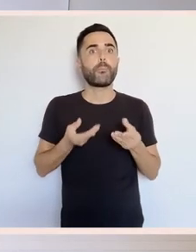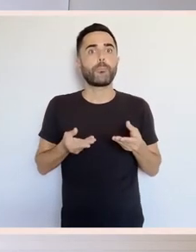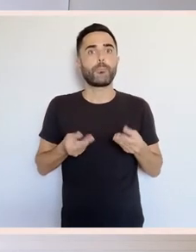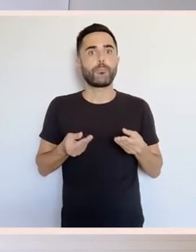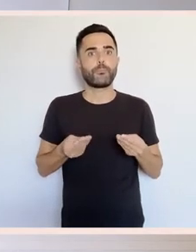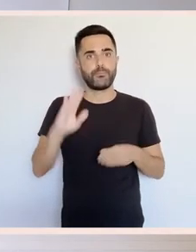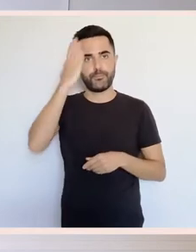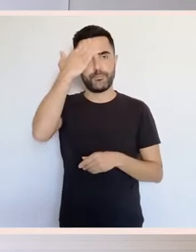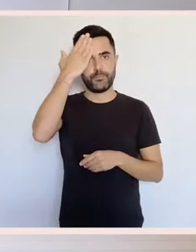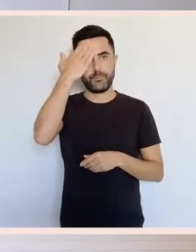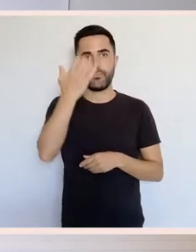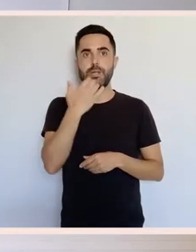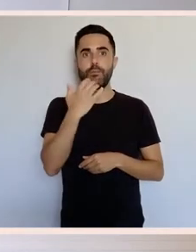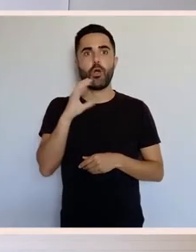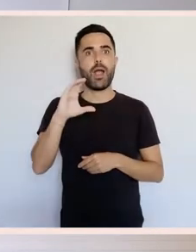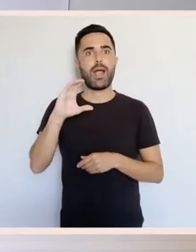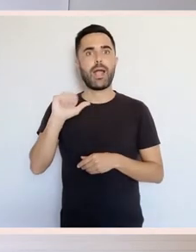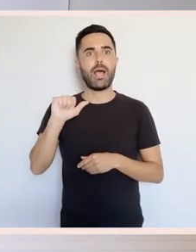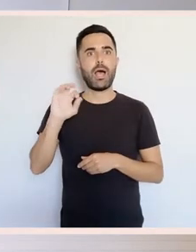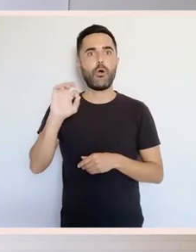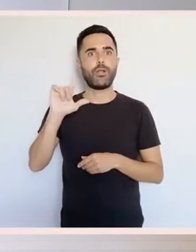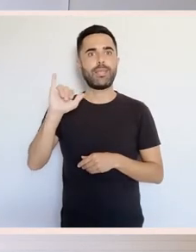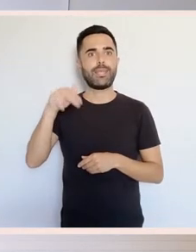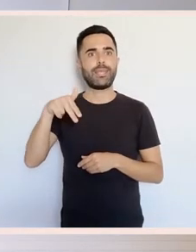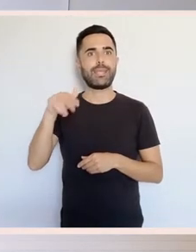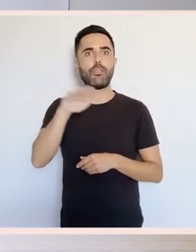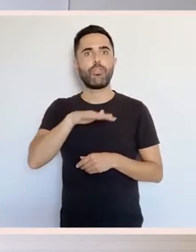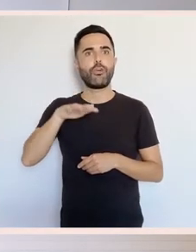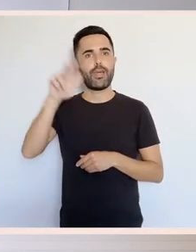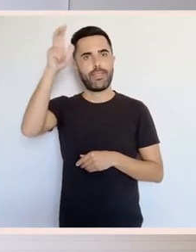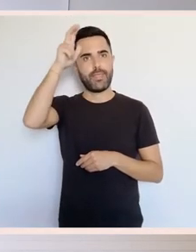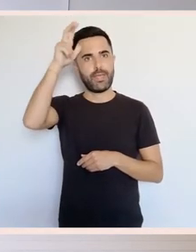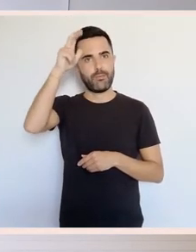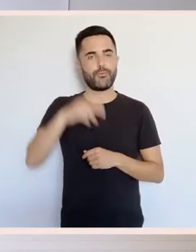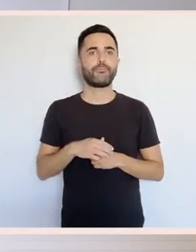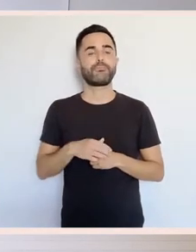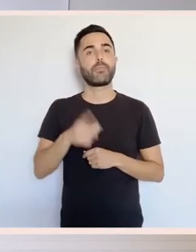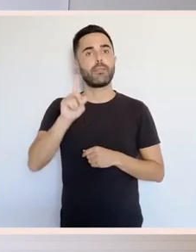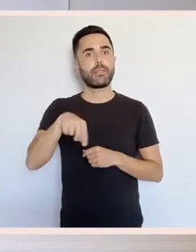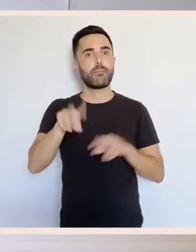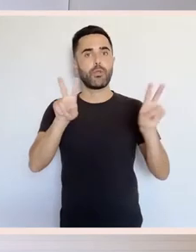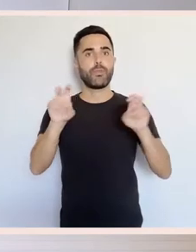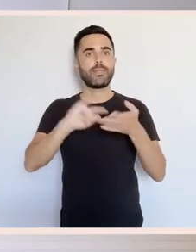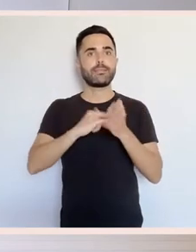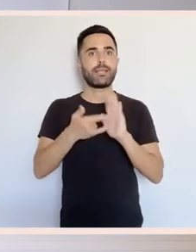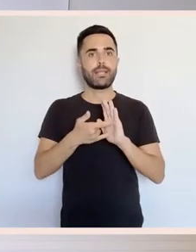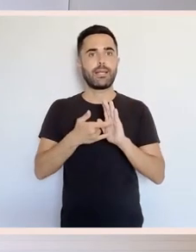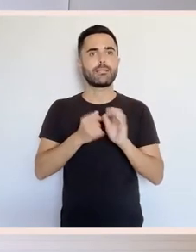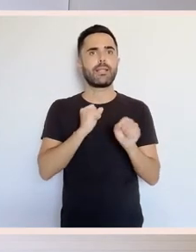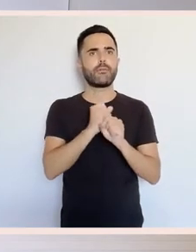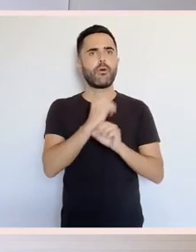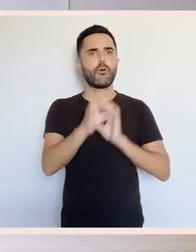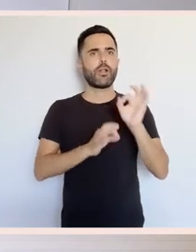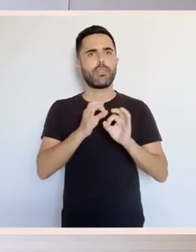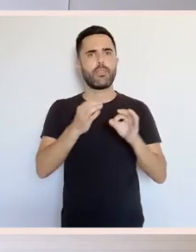novidades técnicas, que vai a ser a introducción do traballo racional, ceramistas profesionales, e tamén novidades